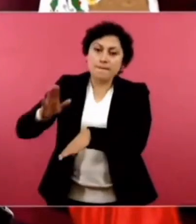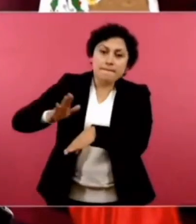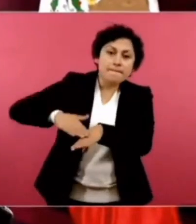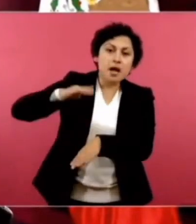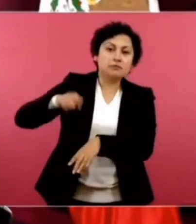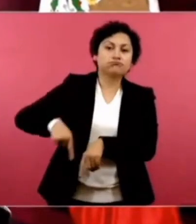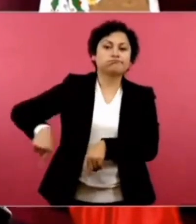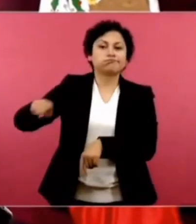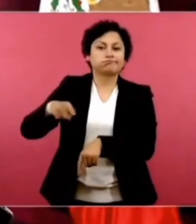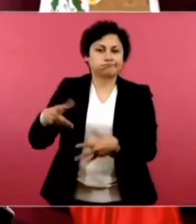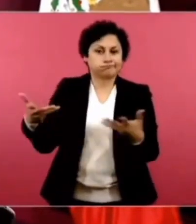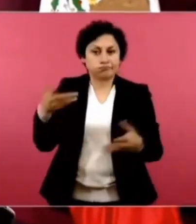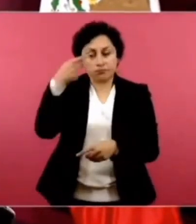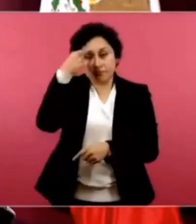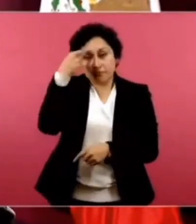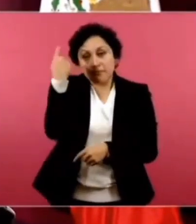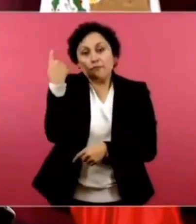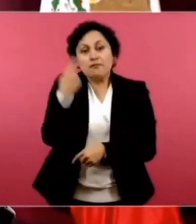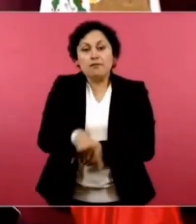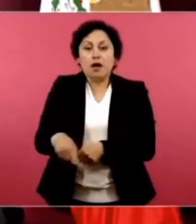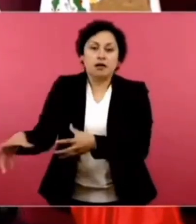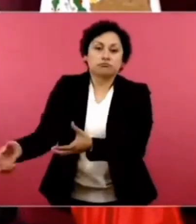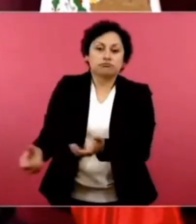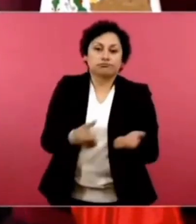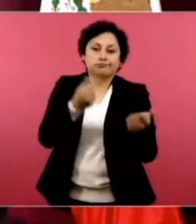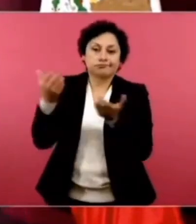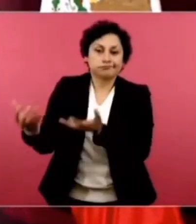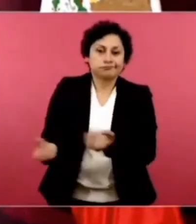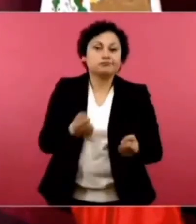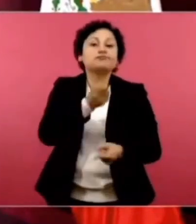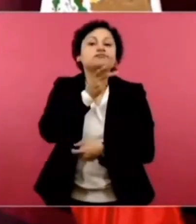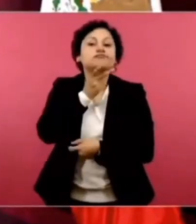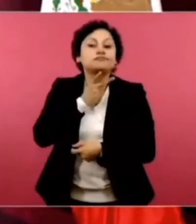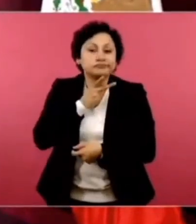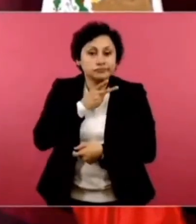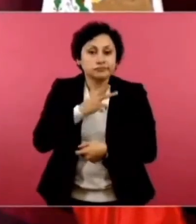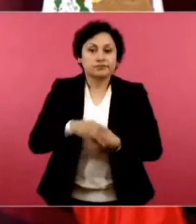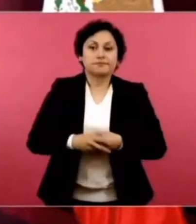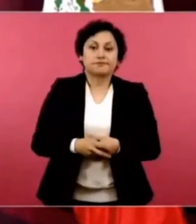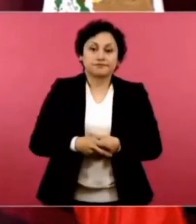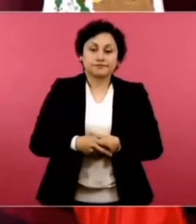explotar y estamos